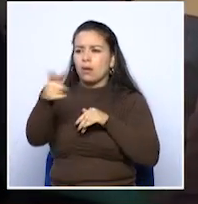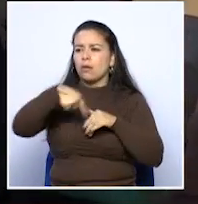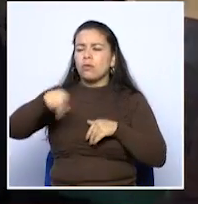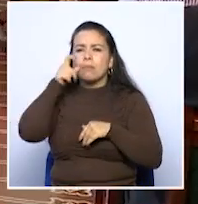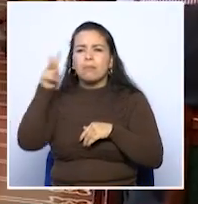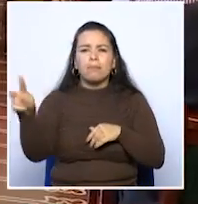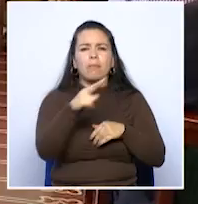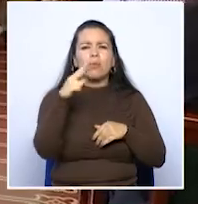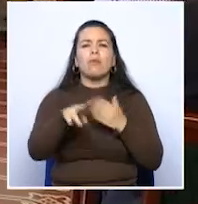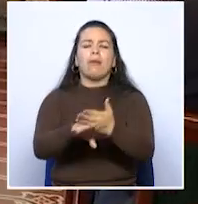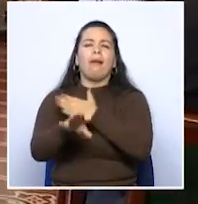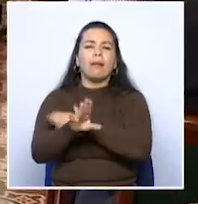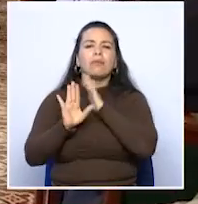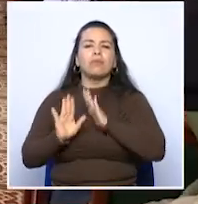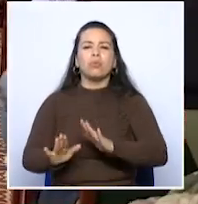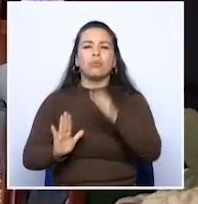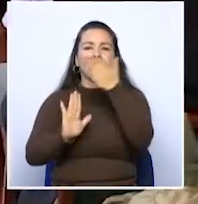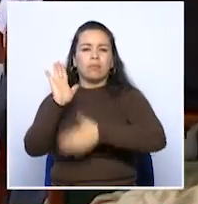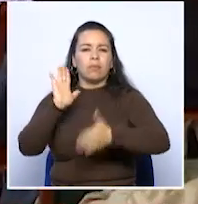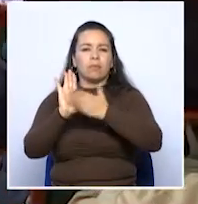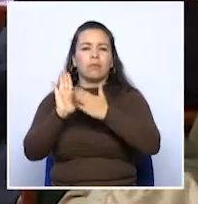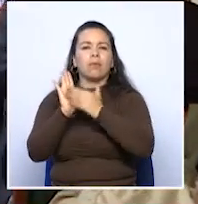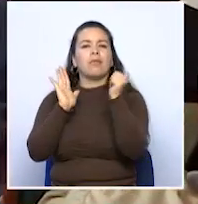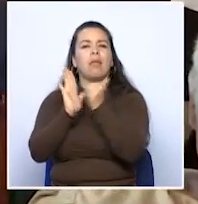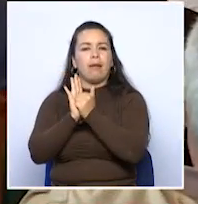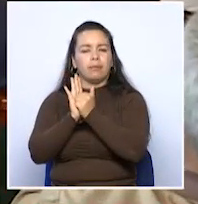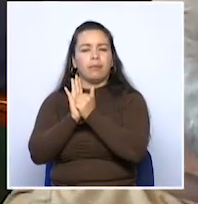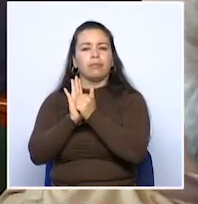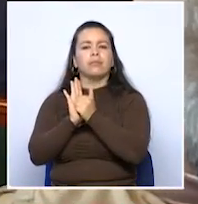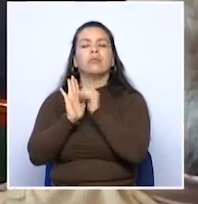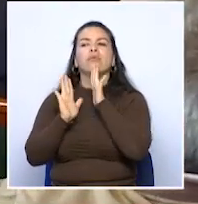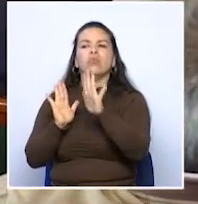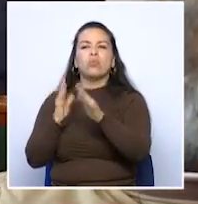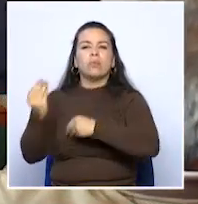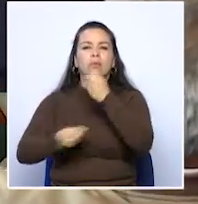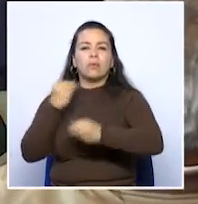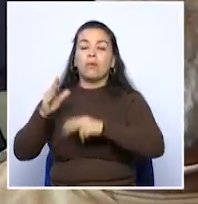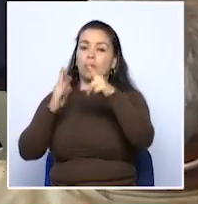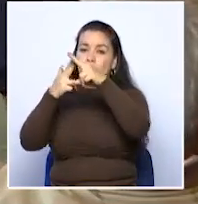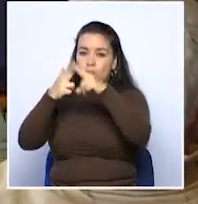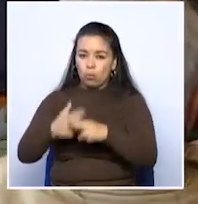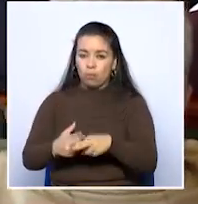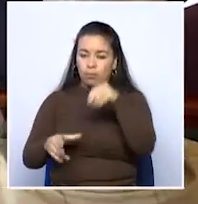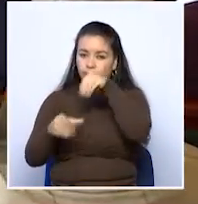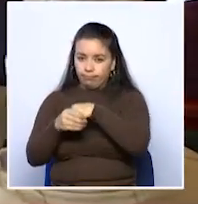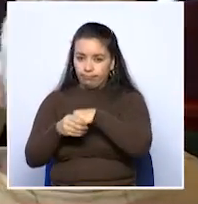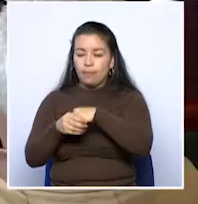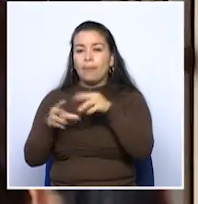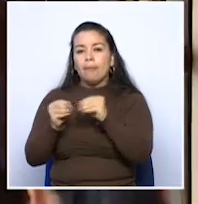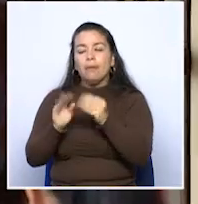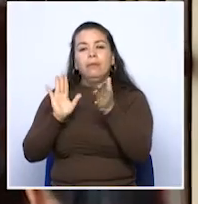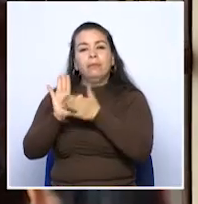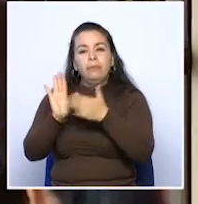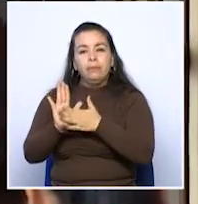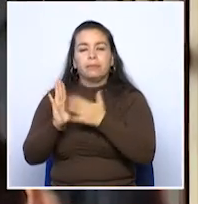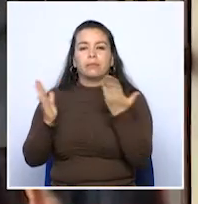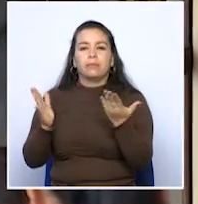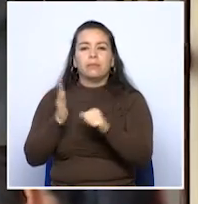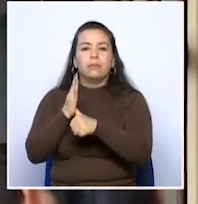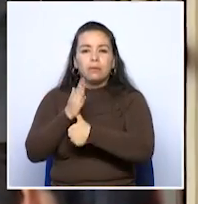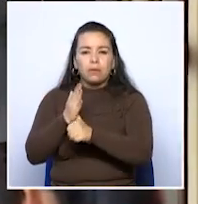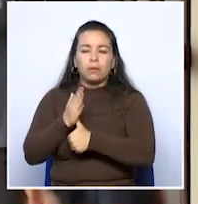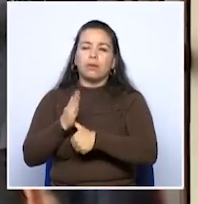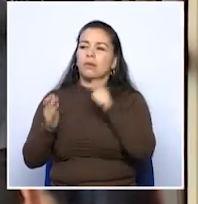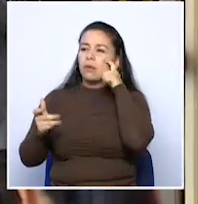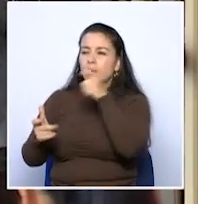luego de una elaboración de un documento o acta de constitución en la cual coste el nombre de los integrantes, documento de identidad, el objeto de